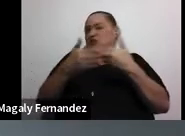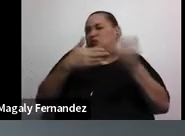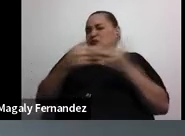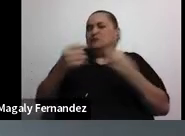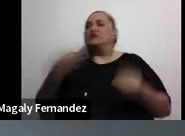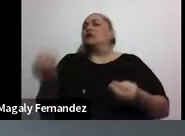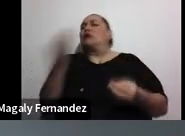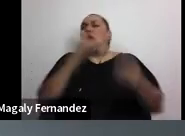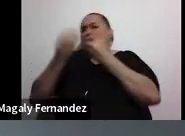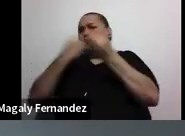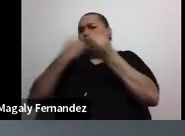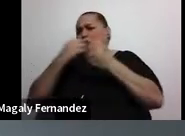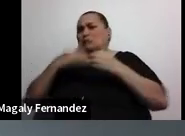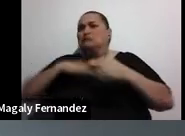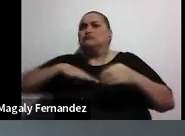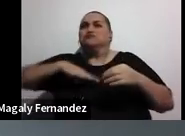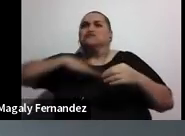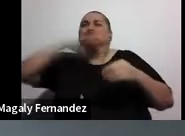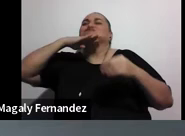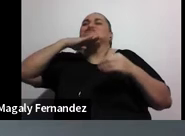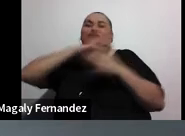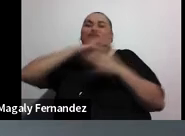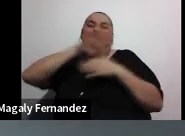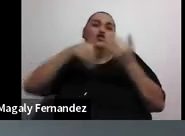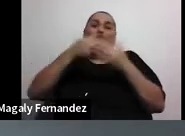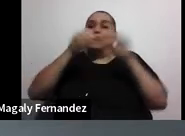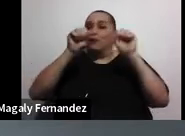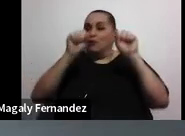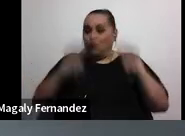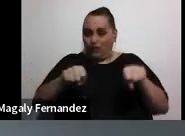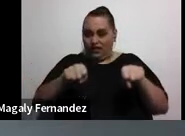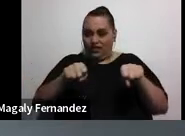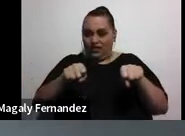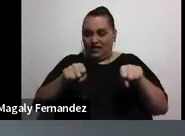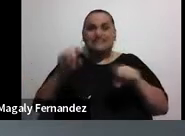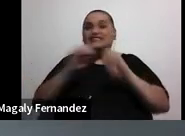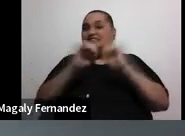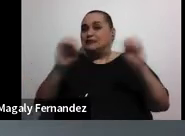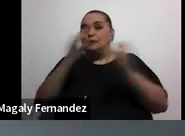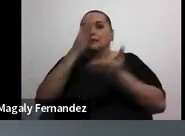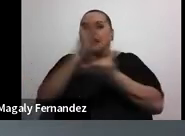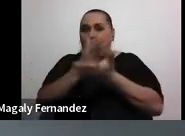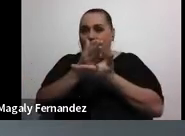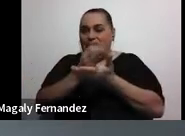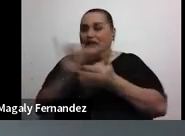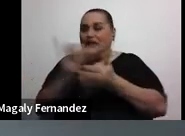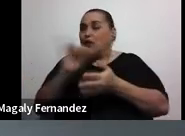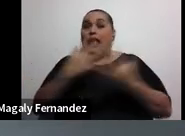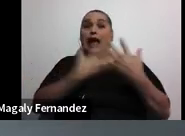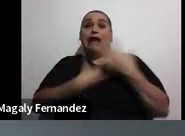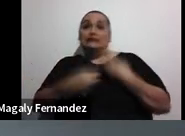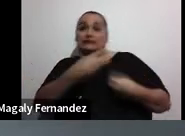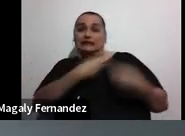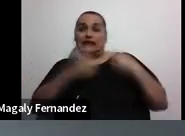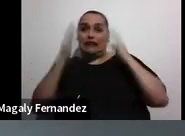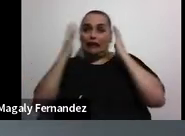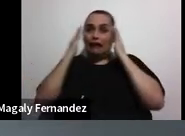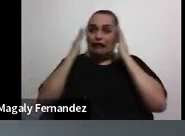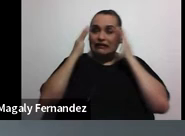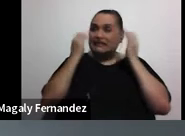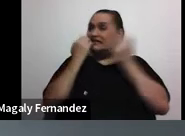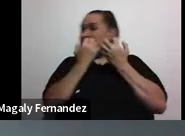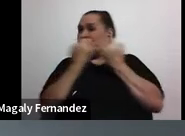es consumir lo que puedan de forma imparada, con mucha ansiedad. Entonces, los atracones